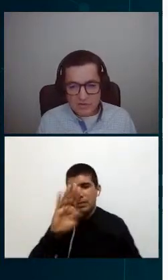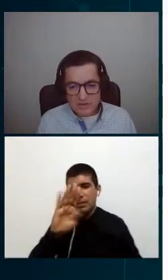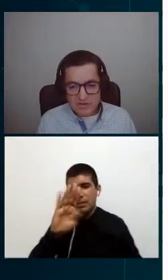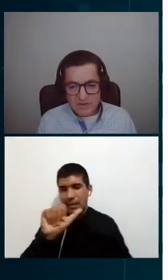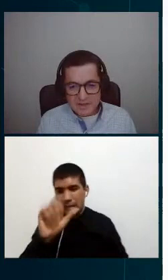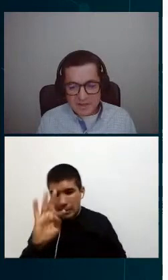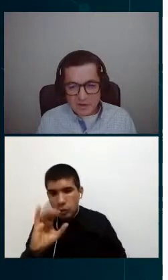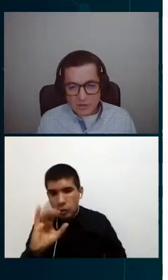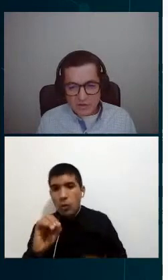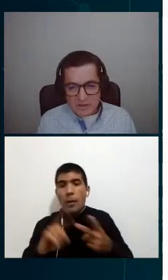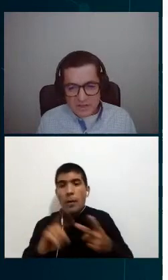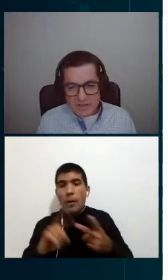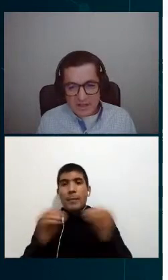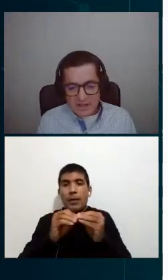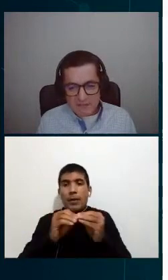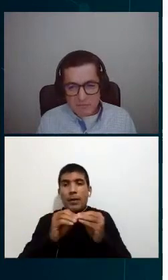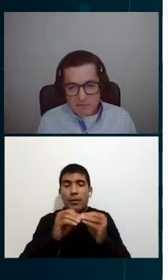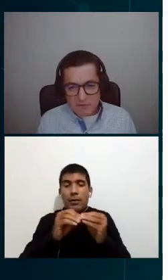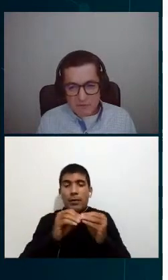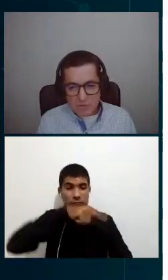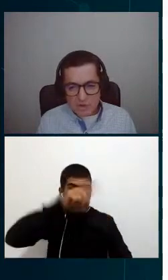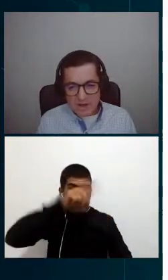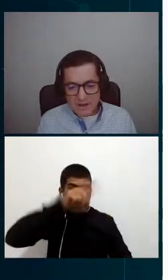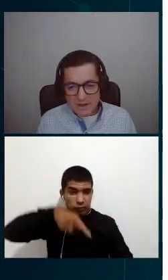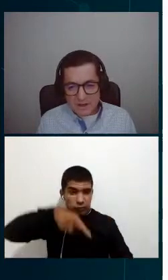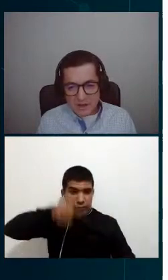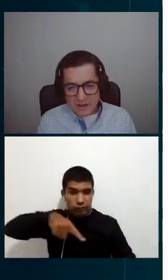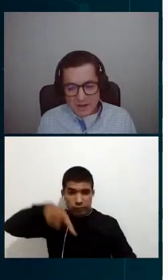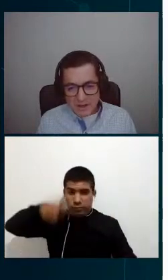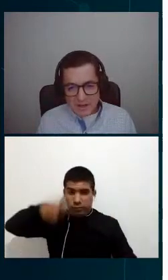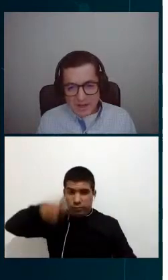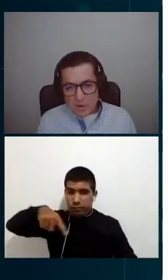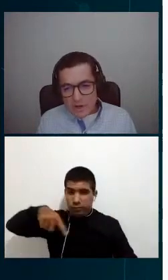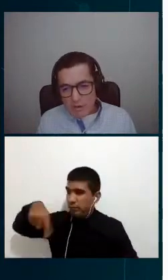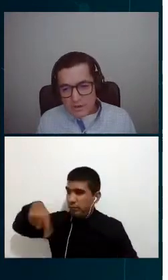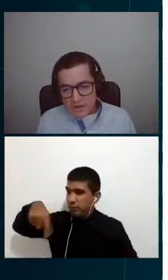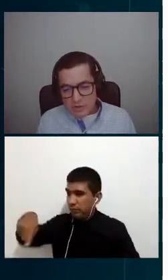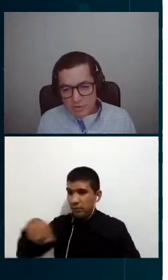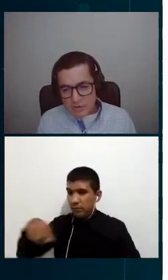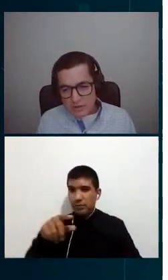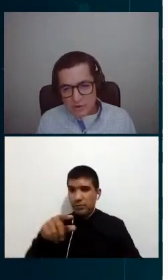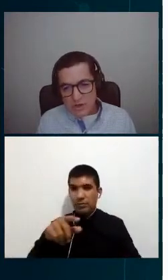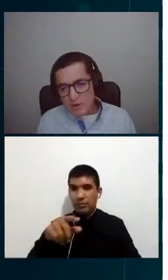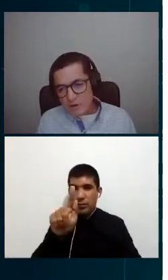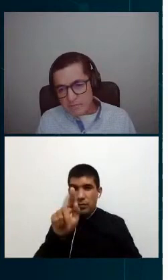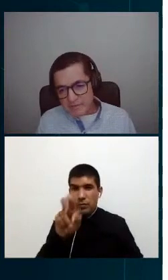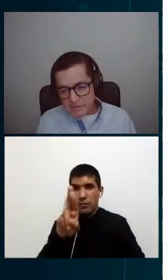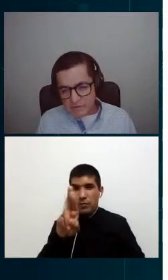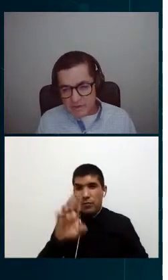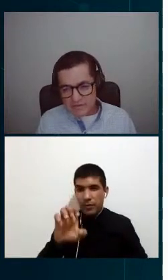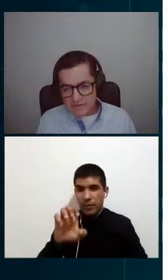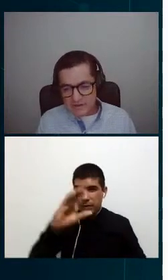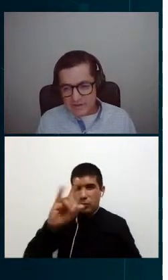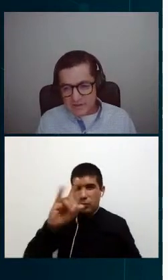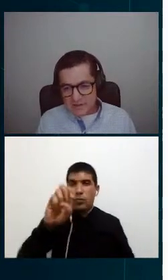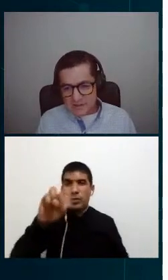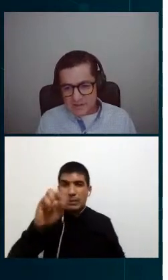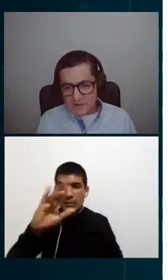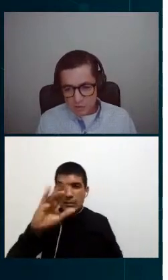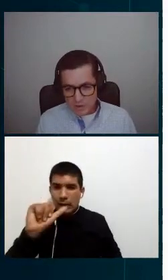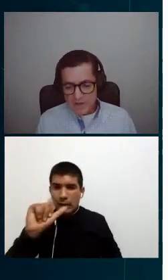comunicaciones nos indica que debemos de colocar los routers los colectores los repetidores